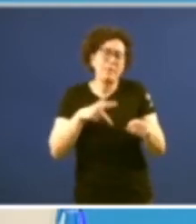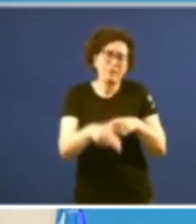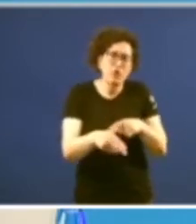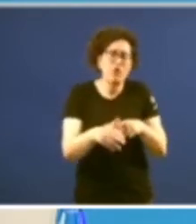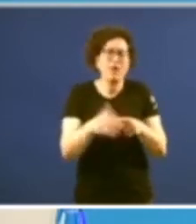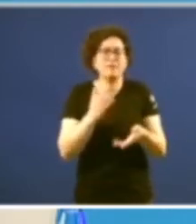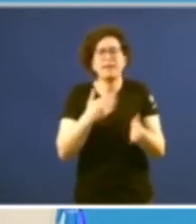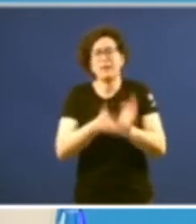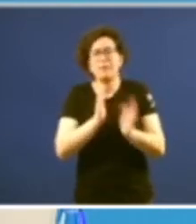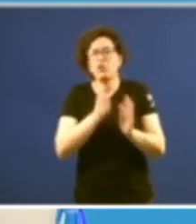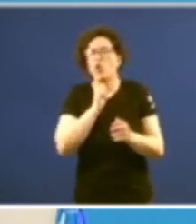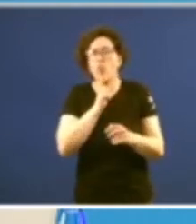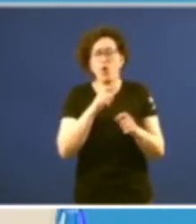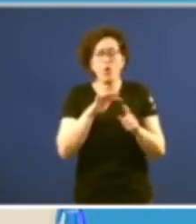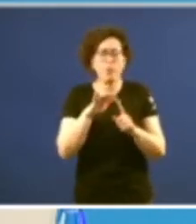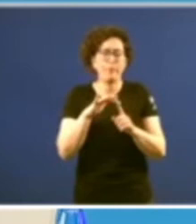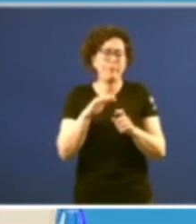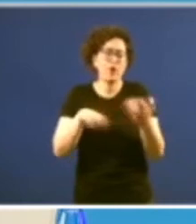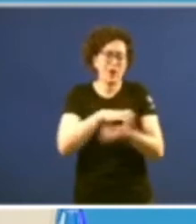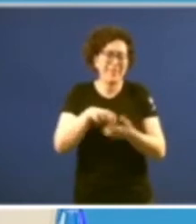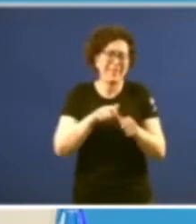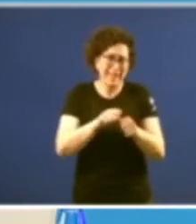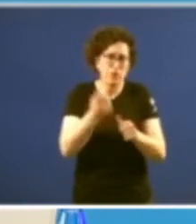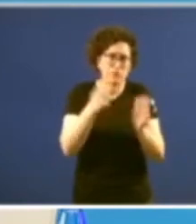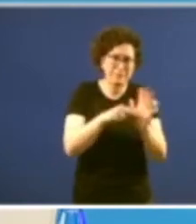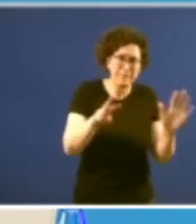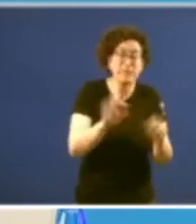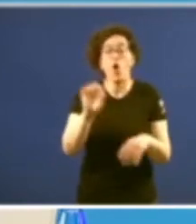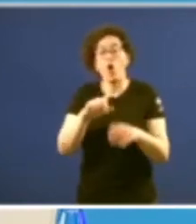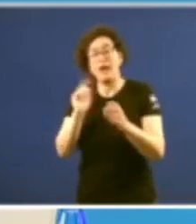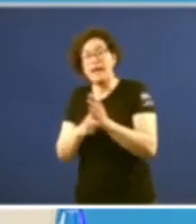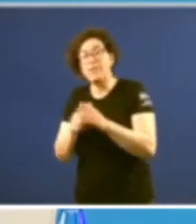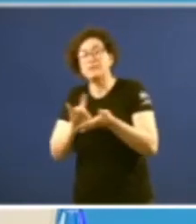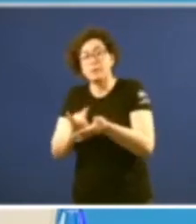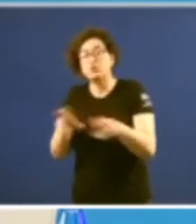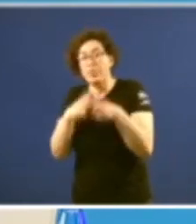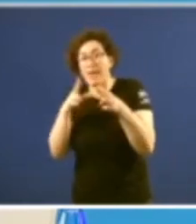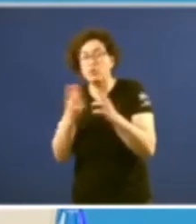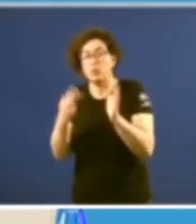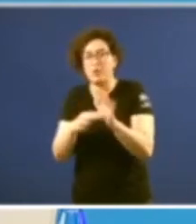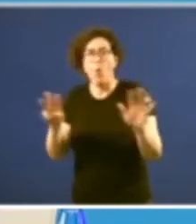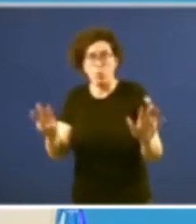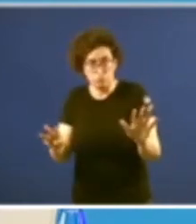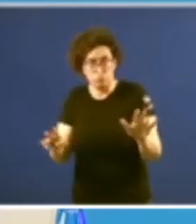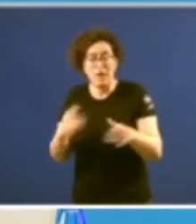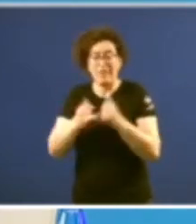tratamiento de la violencia de género del 2007 o la ley de servicios sociales del 2008 y en España comienzan a operarse las primeras